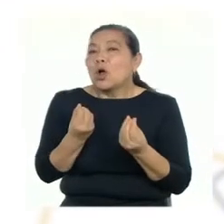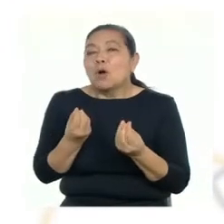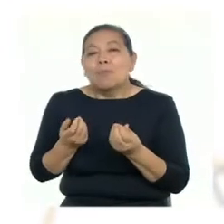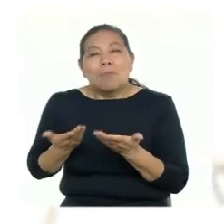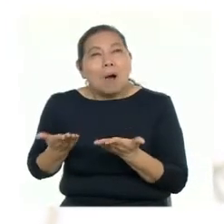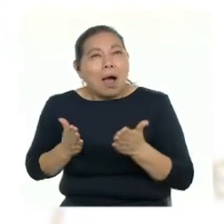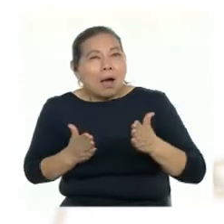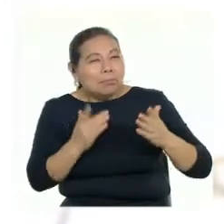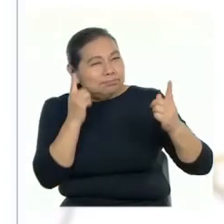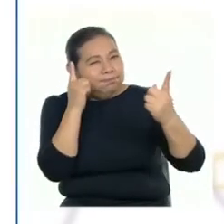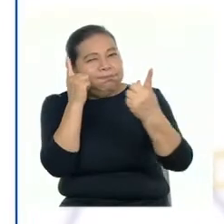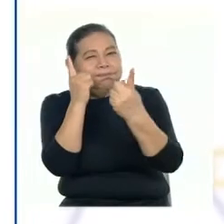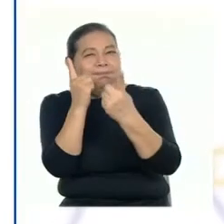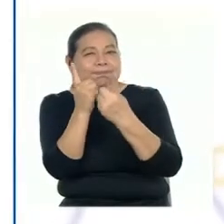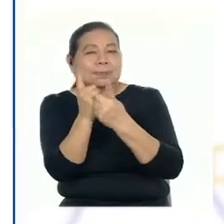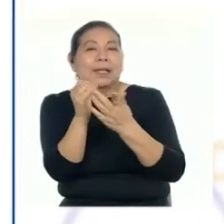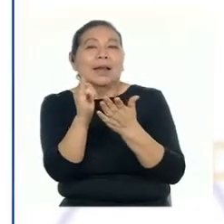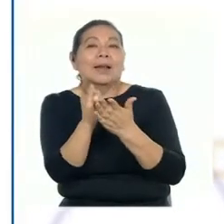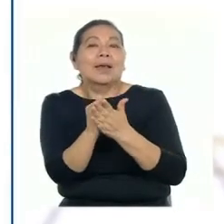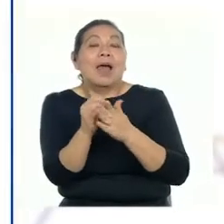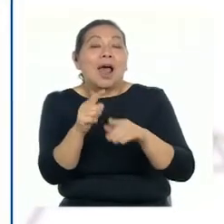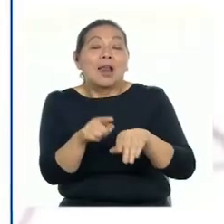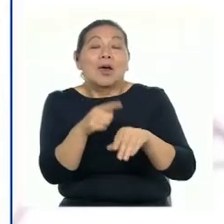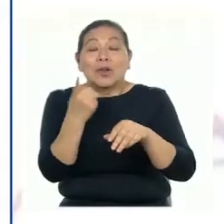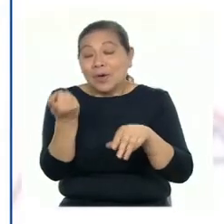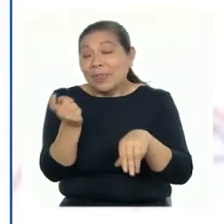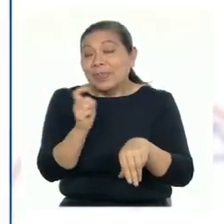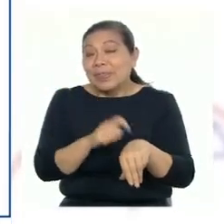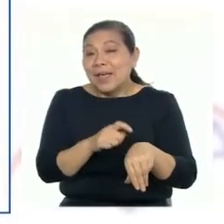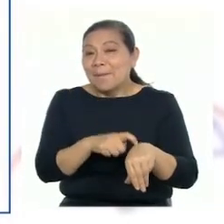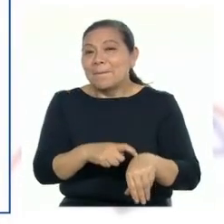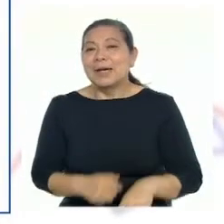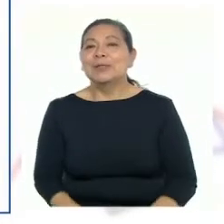vehículo para alcanzar las metas a largo plazo.